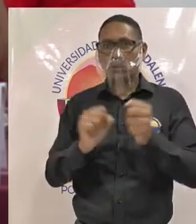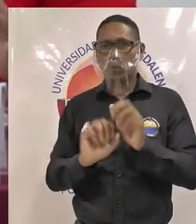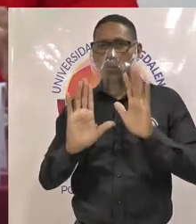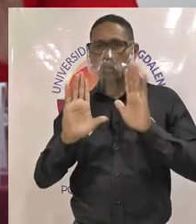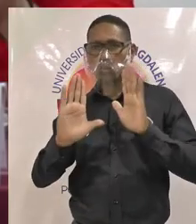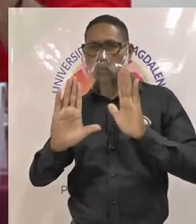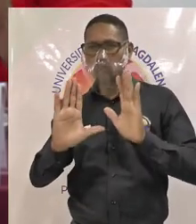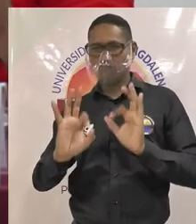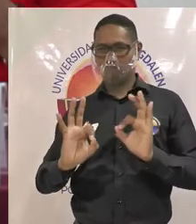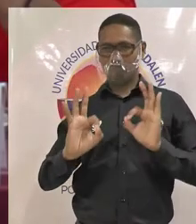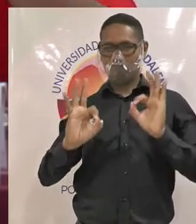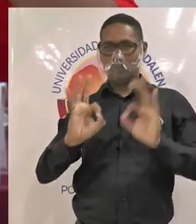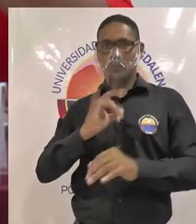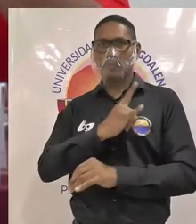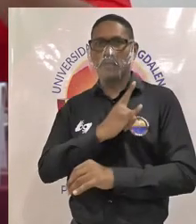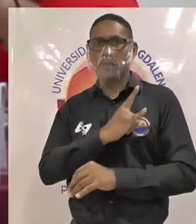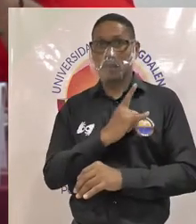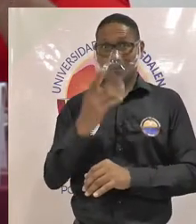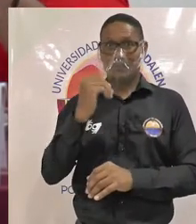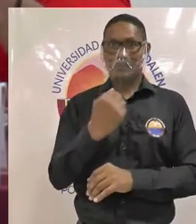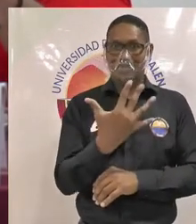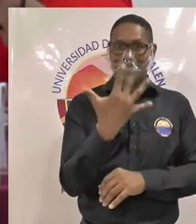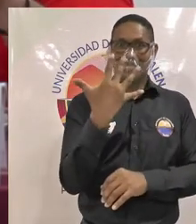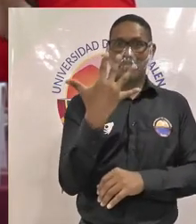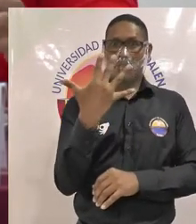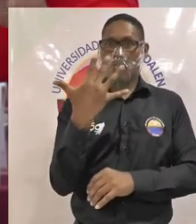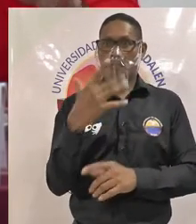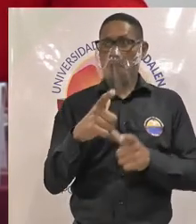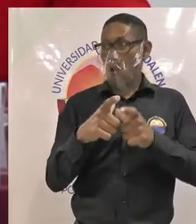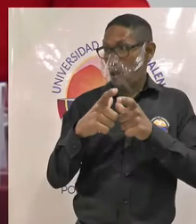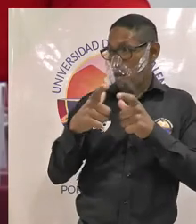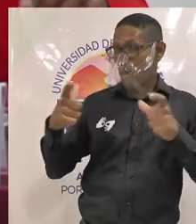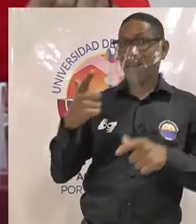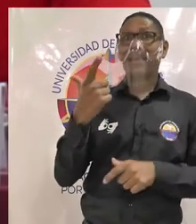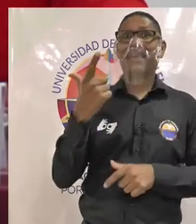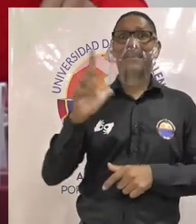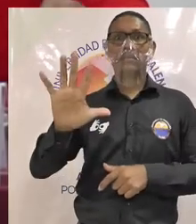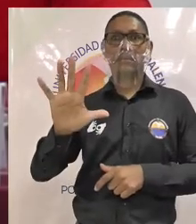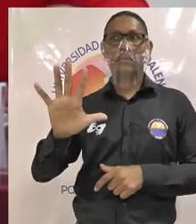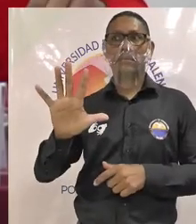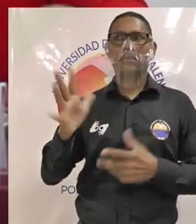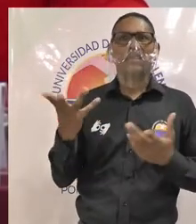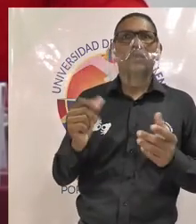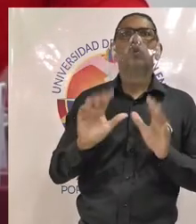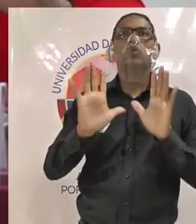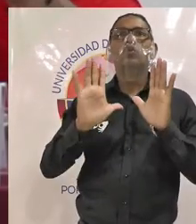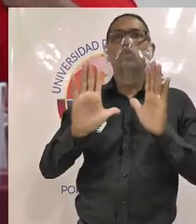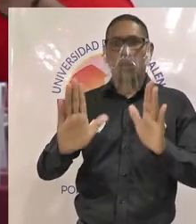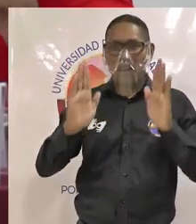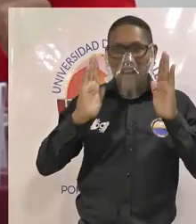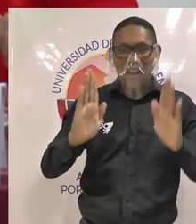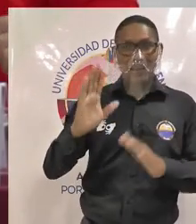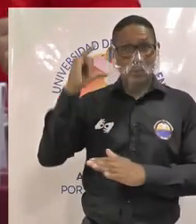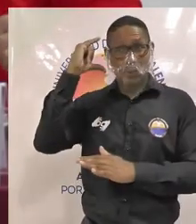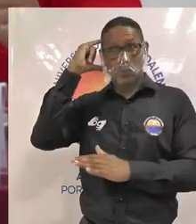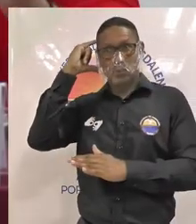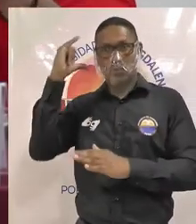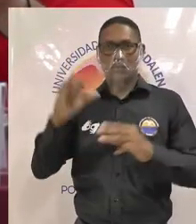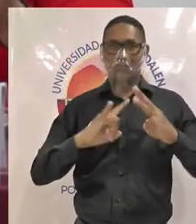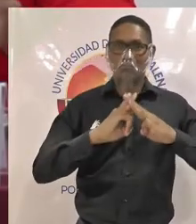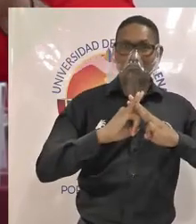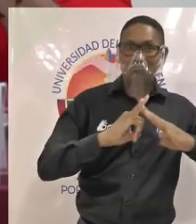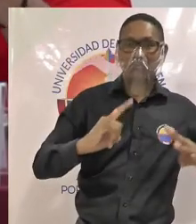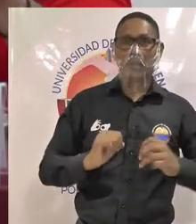universidad ampliar de 5 a 15 los miembros del programa de atención psicológica de la universidad del Magdalena